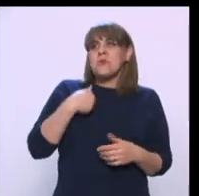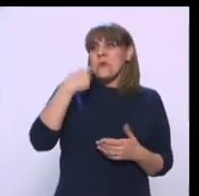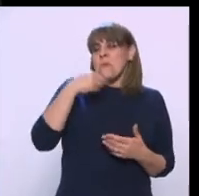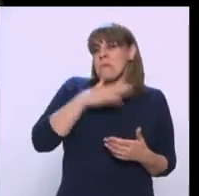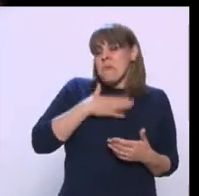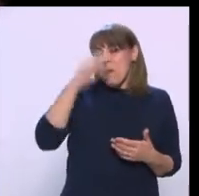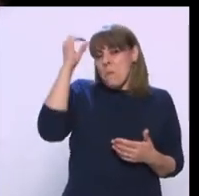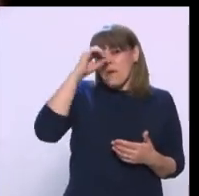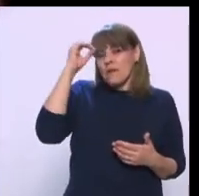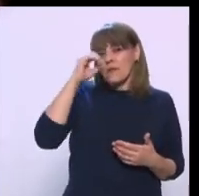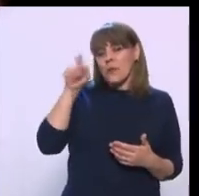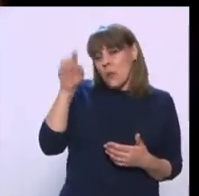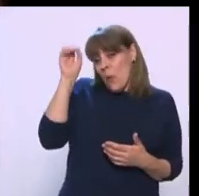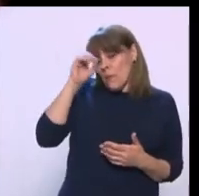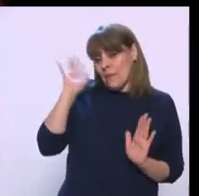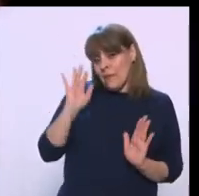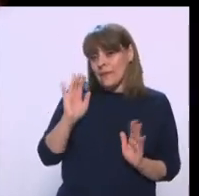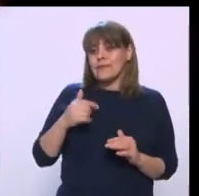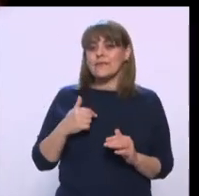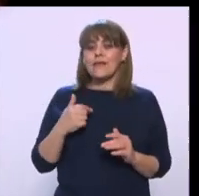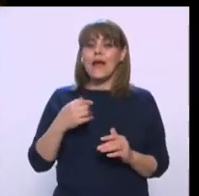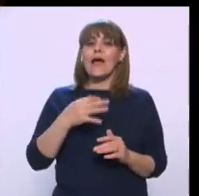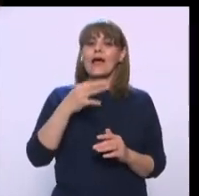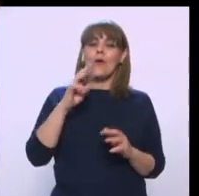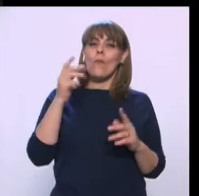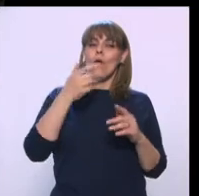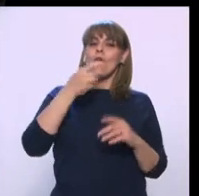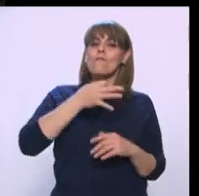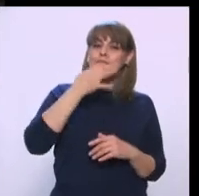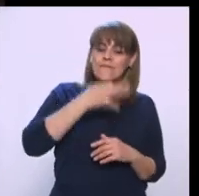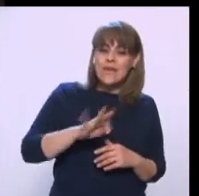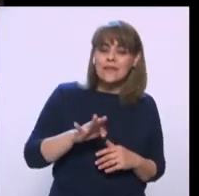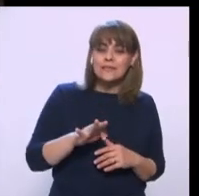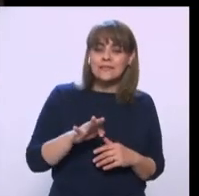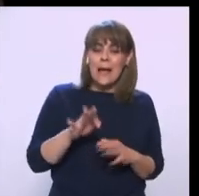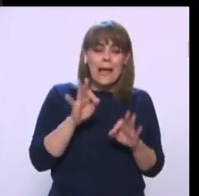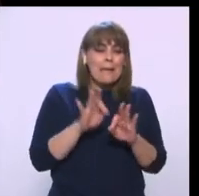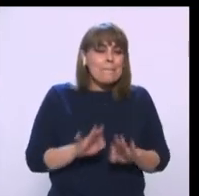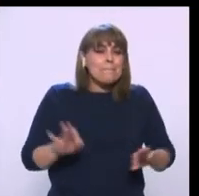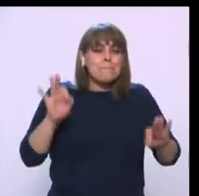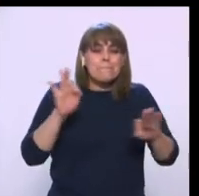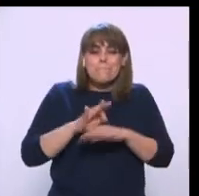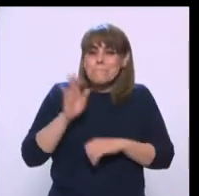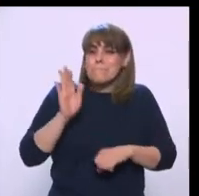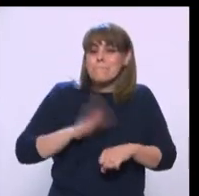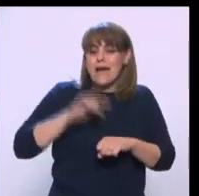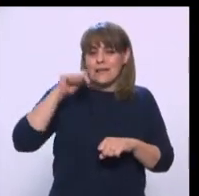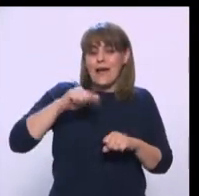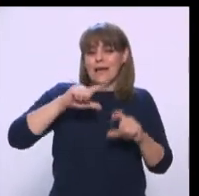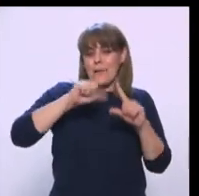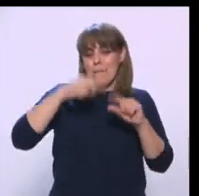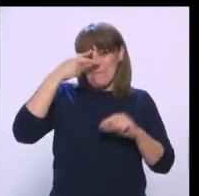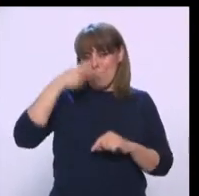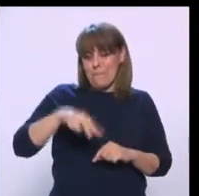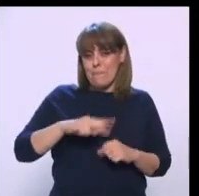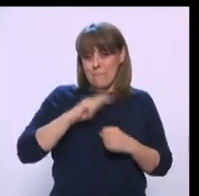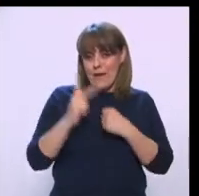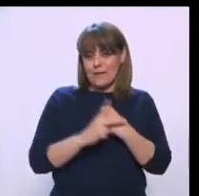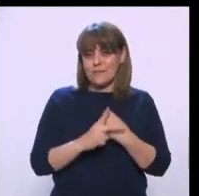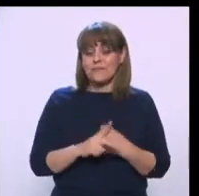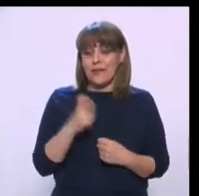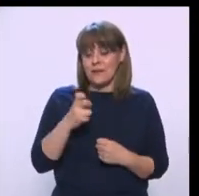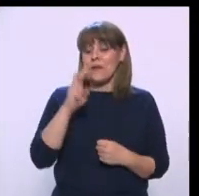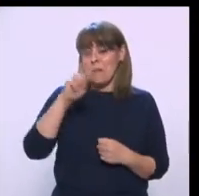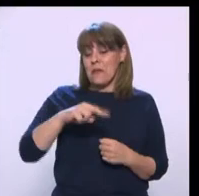sé tú qué opines, la celebración y la tradición más emblemática de nuestro país. Sí, yo también coincido en que es la más